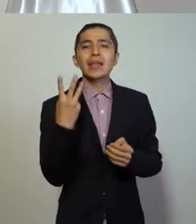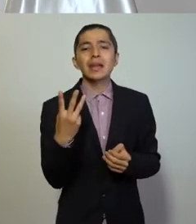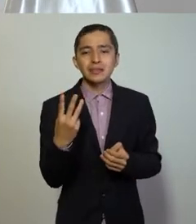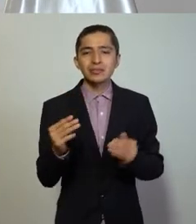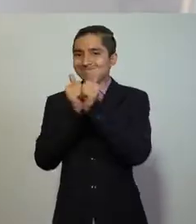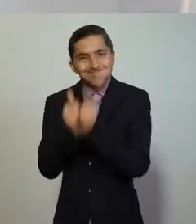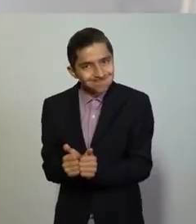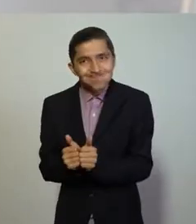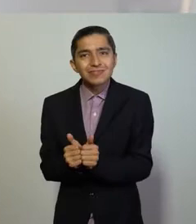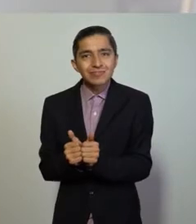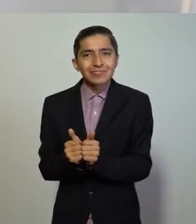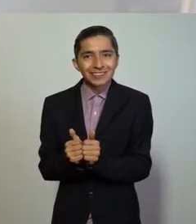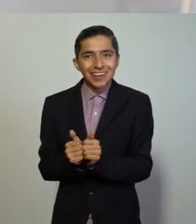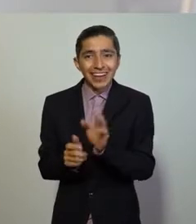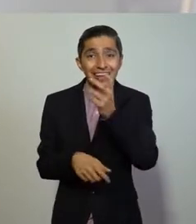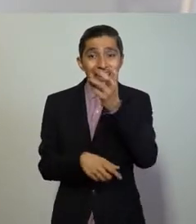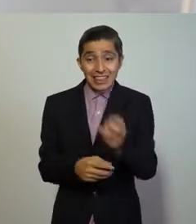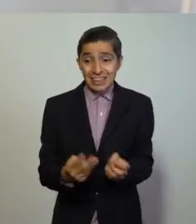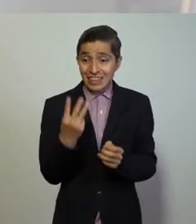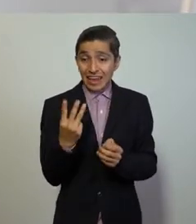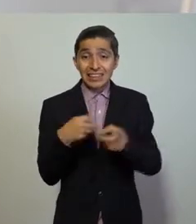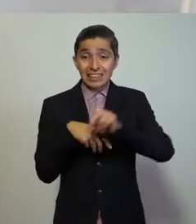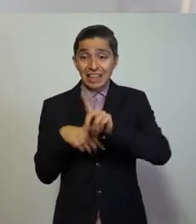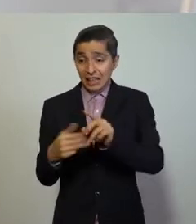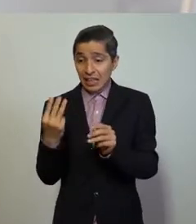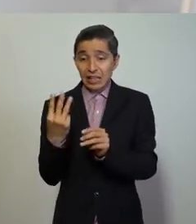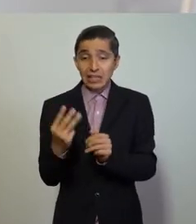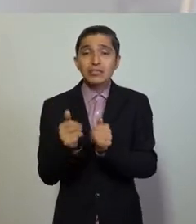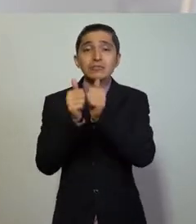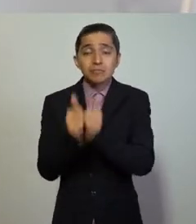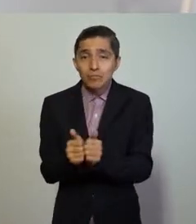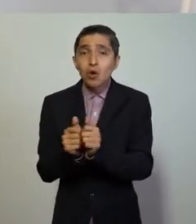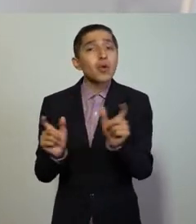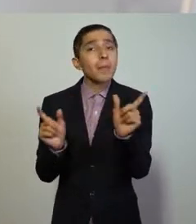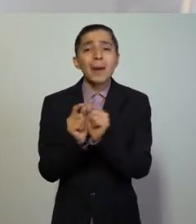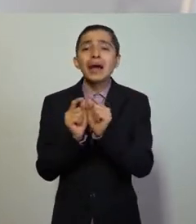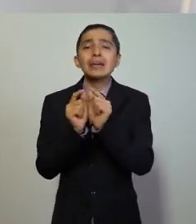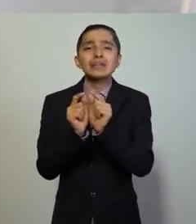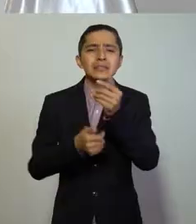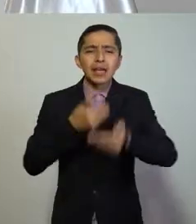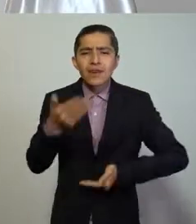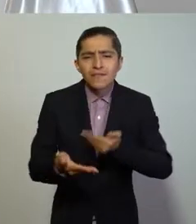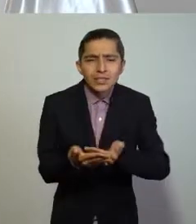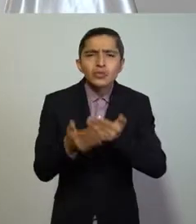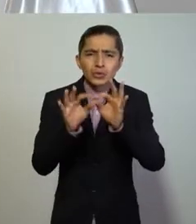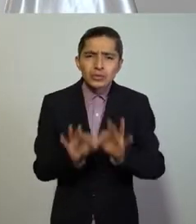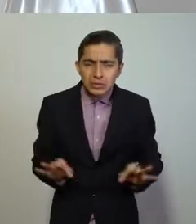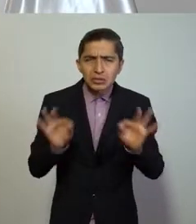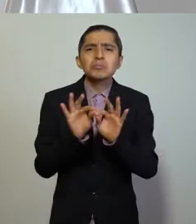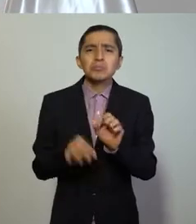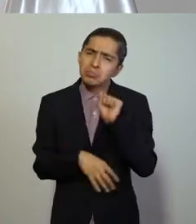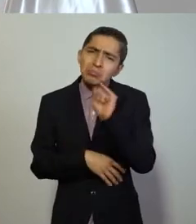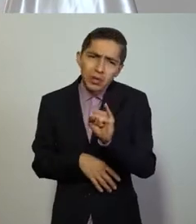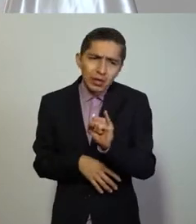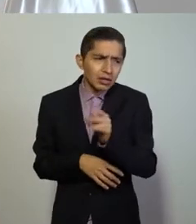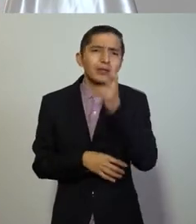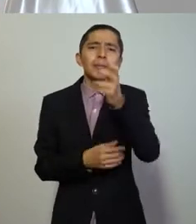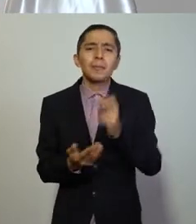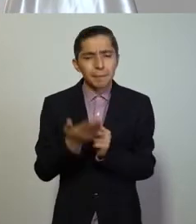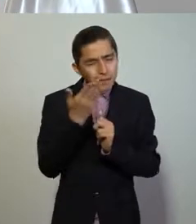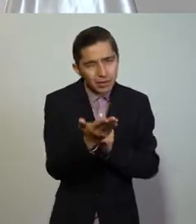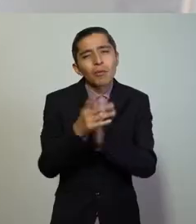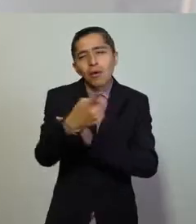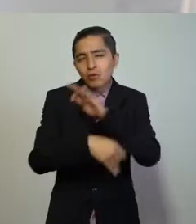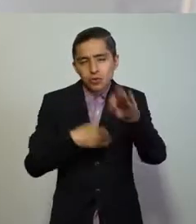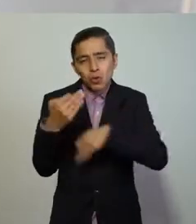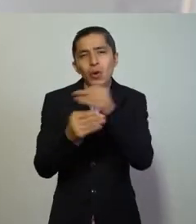aislamiento. En los tres de aislamiento solo habrá servicios esenciales y se pedirá que todos nos quedemos